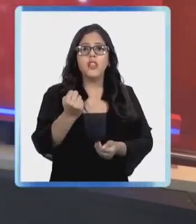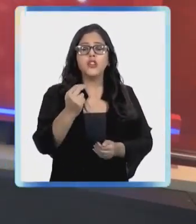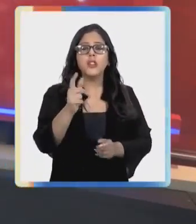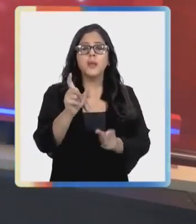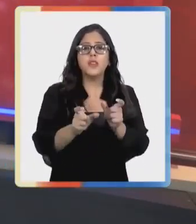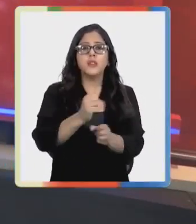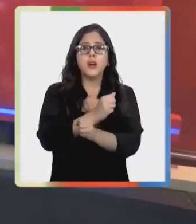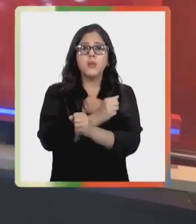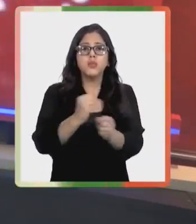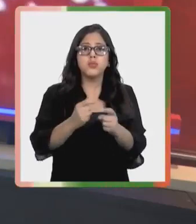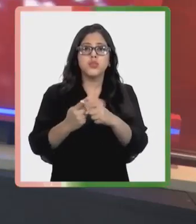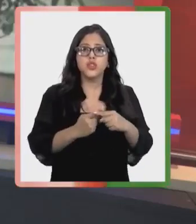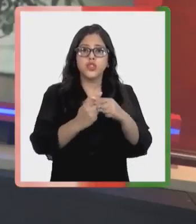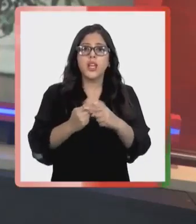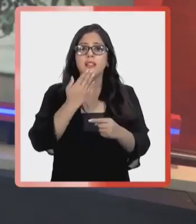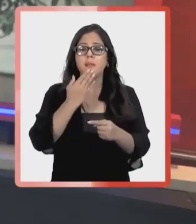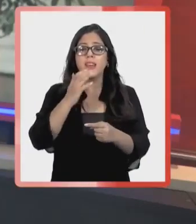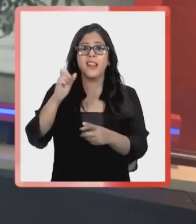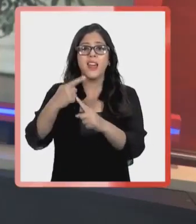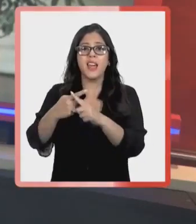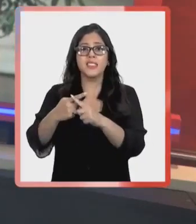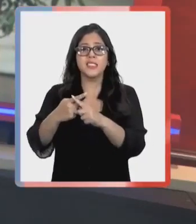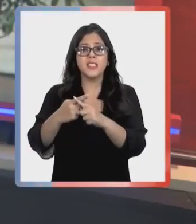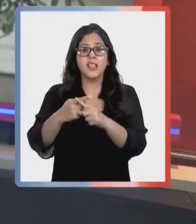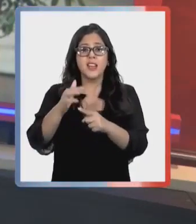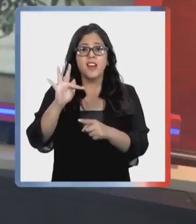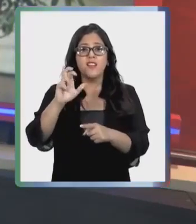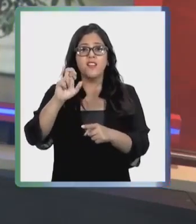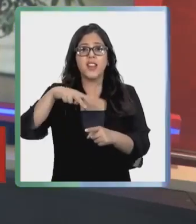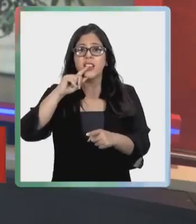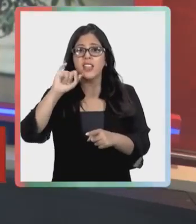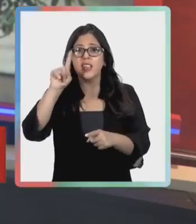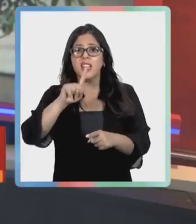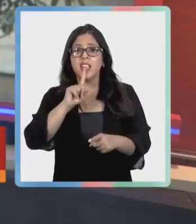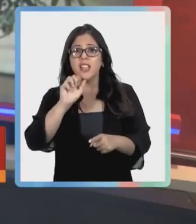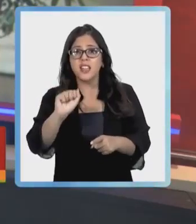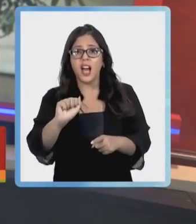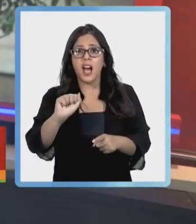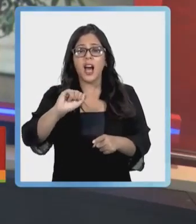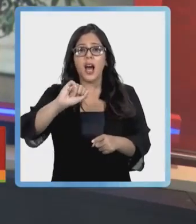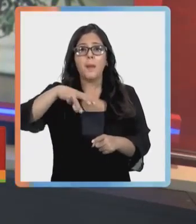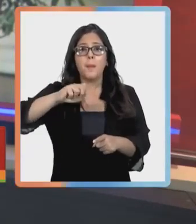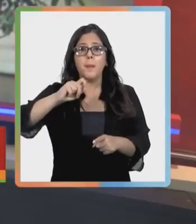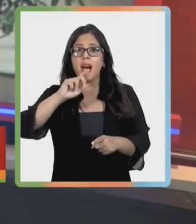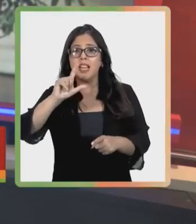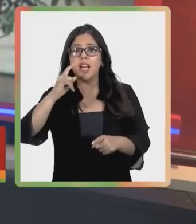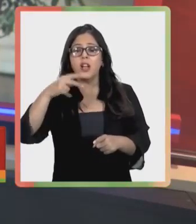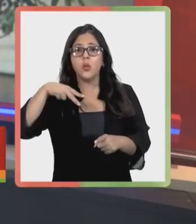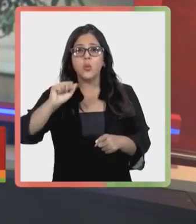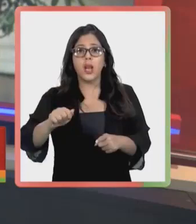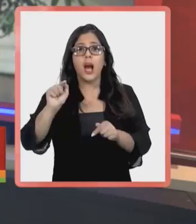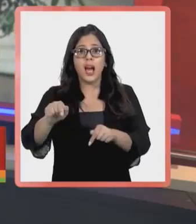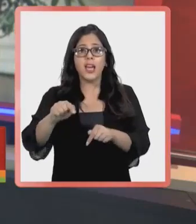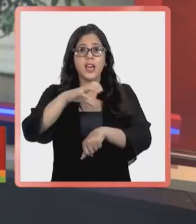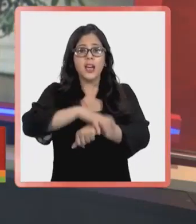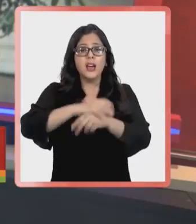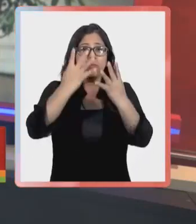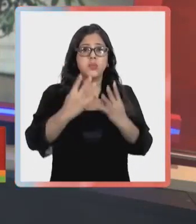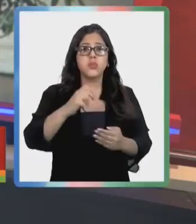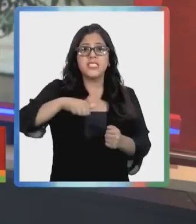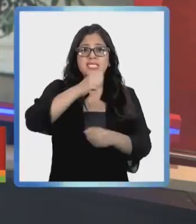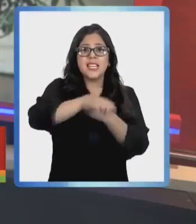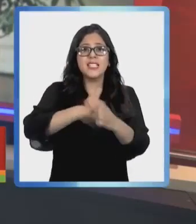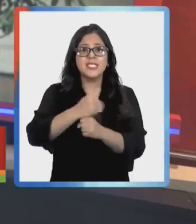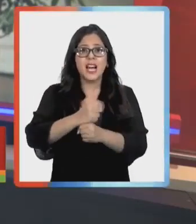social y al exfrentista Jorge Mateluna. Este último fue sentenciado a 16 años de cárcel por el asalto a un banco